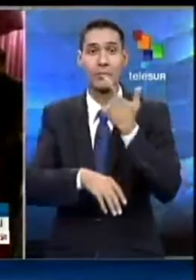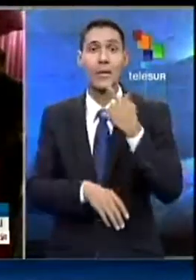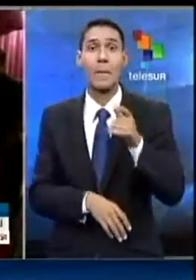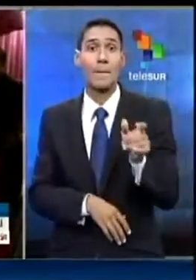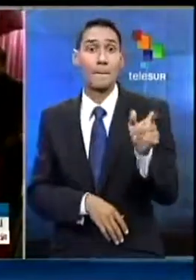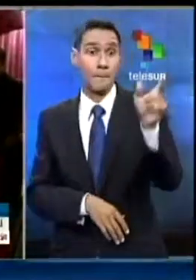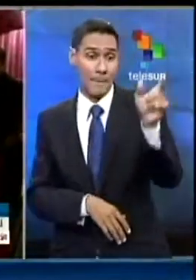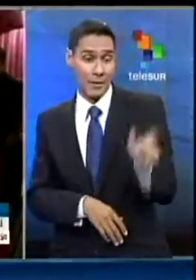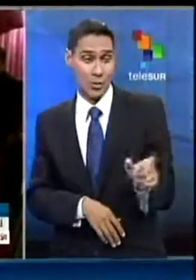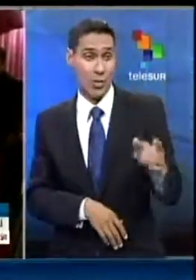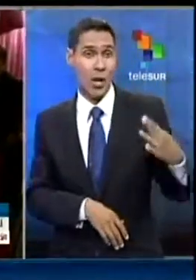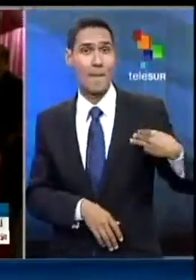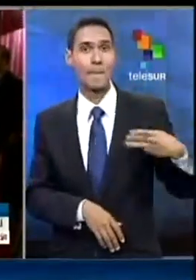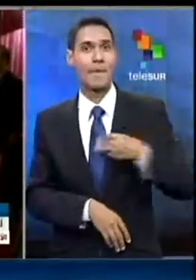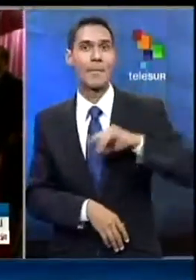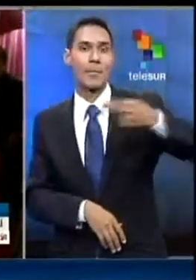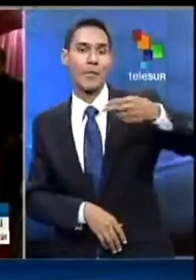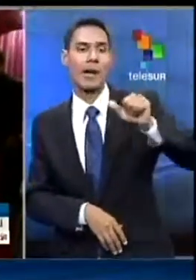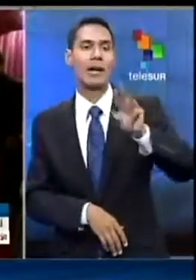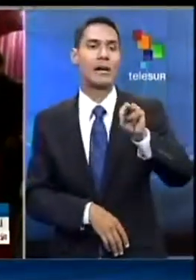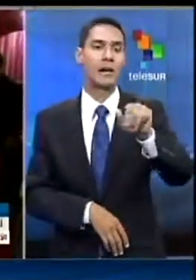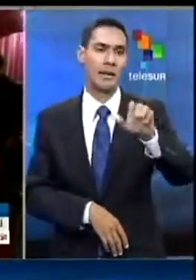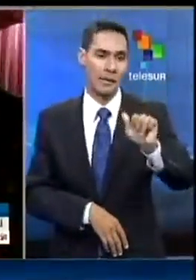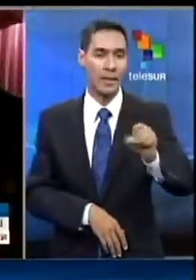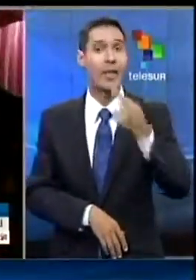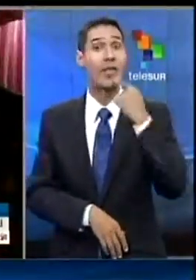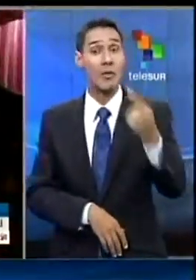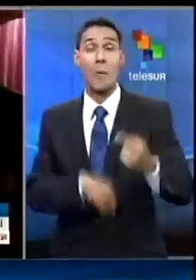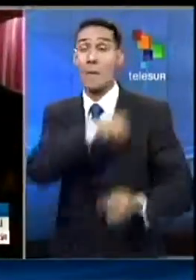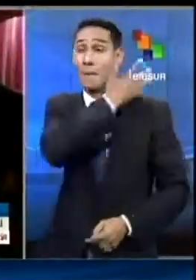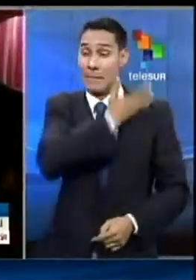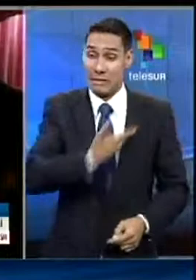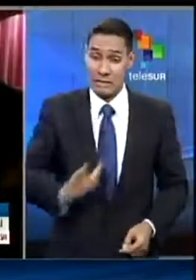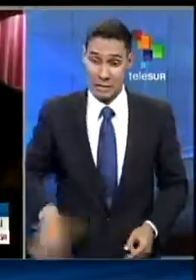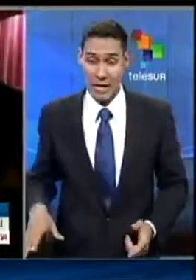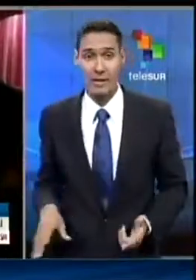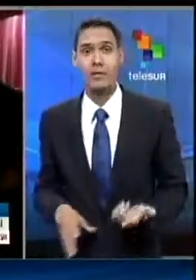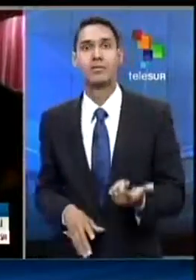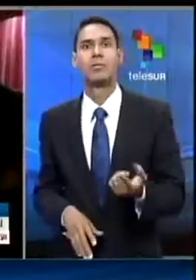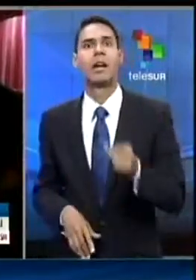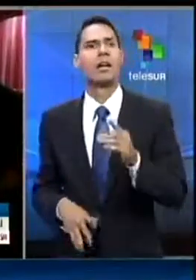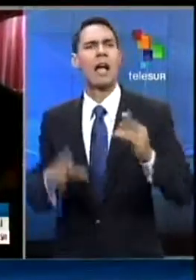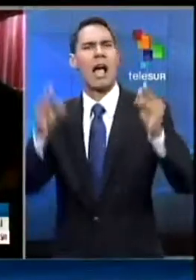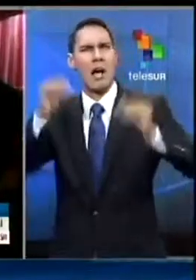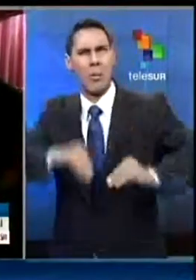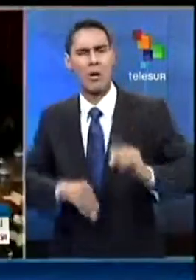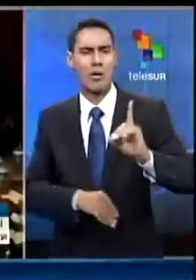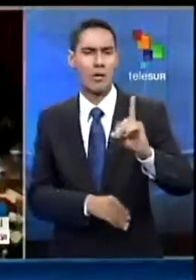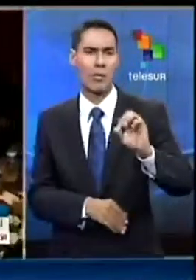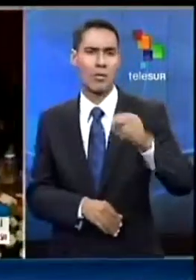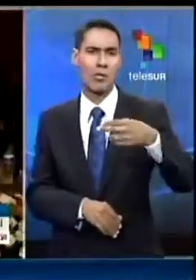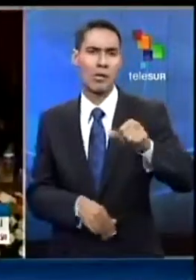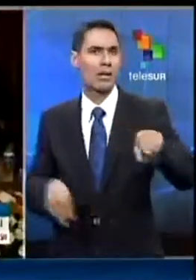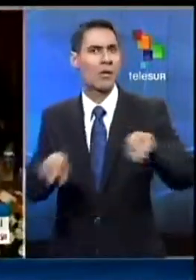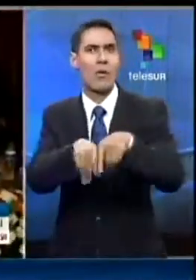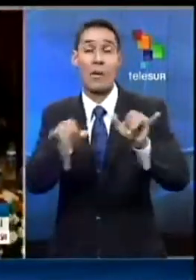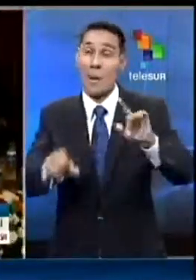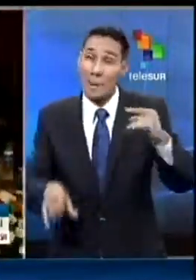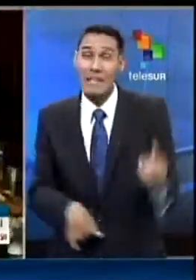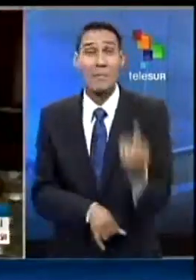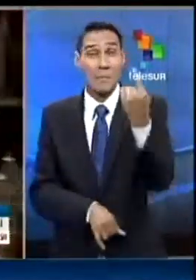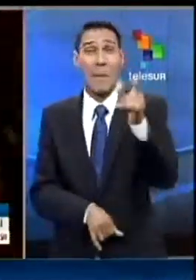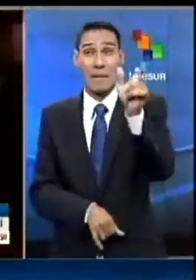miembro del buro político de Hamas, Khalid Haya, señaló que el presidente Mahmoud Abbas, bajo el acuerdo de Doha, sigue siendo el principal